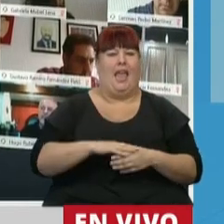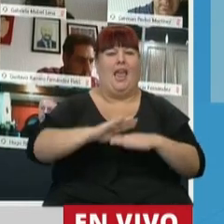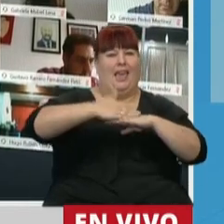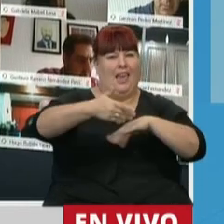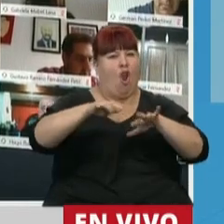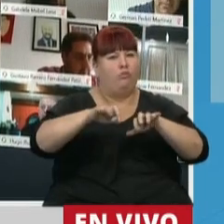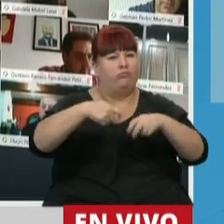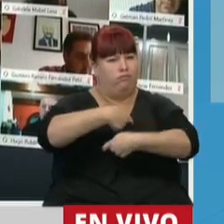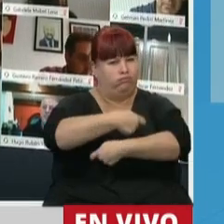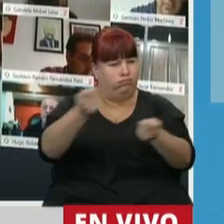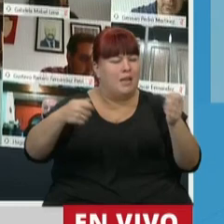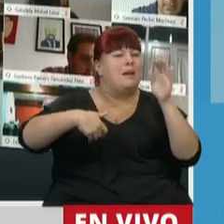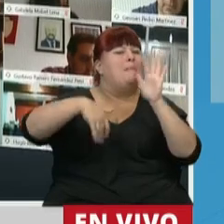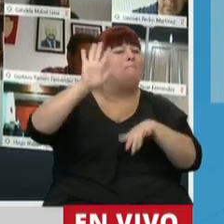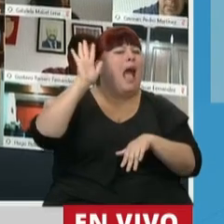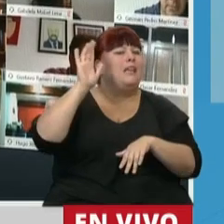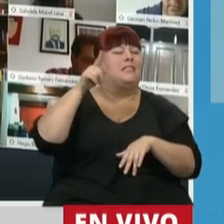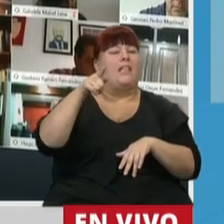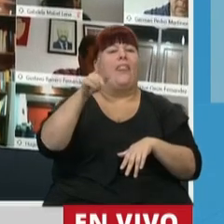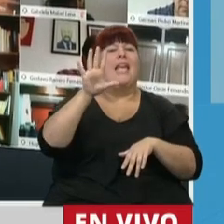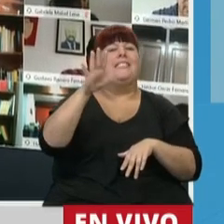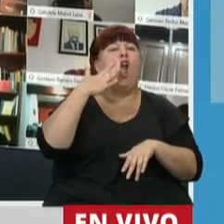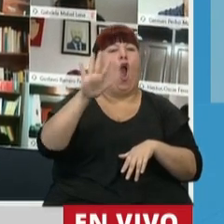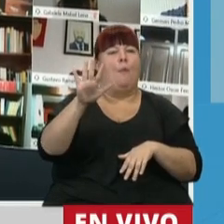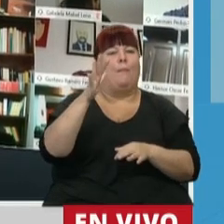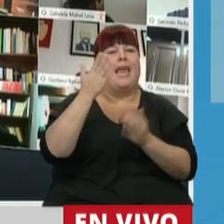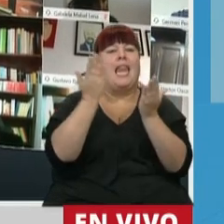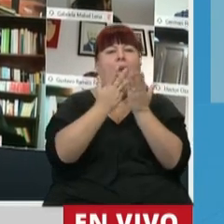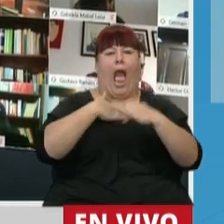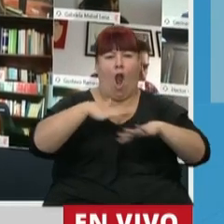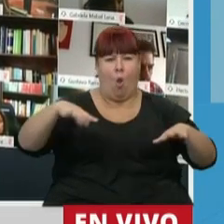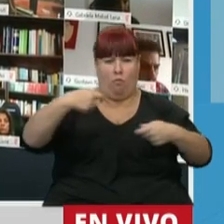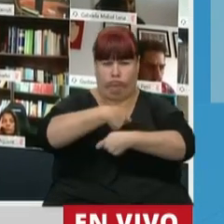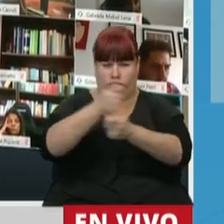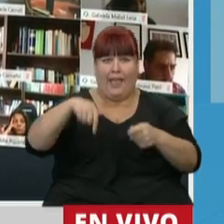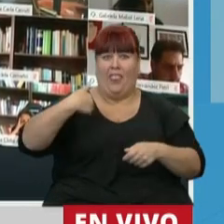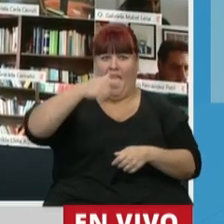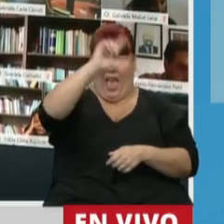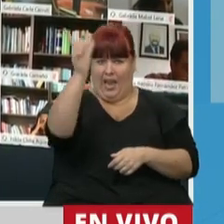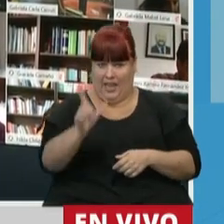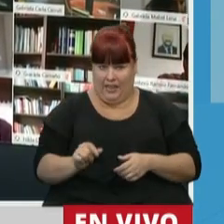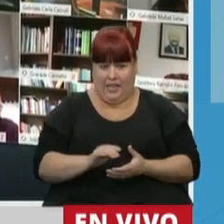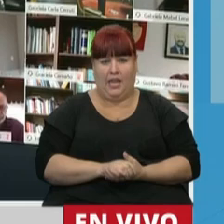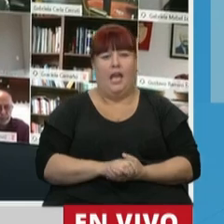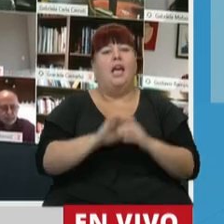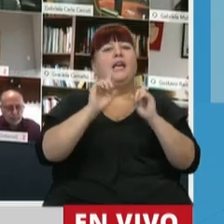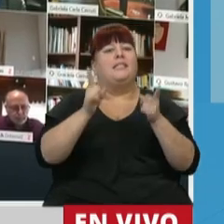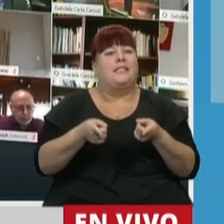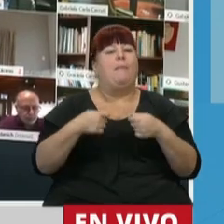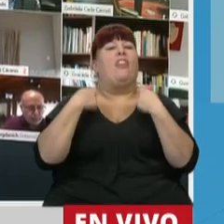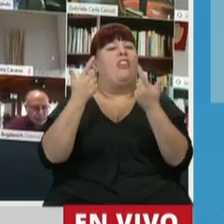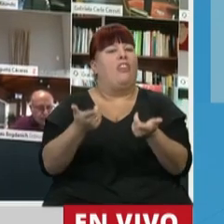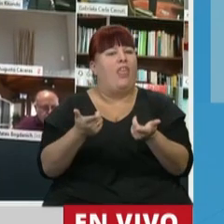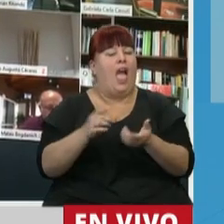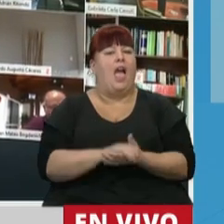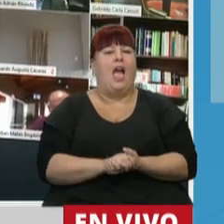computadoras a más de 5.000 estudiantes en la Argentina y la provisión